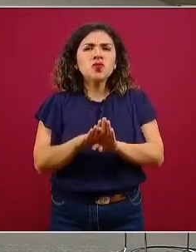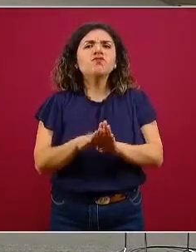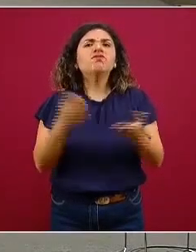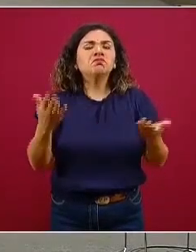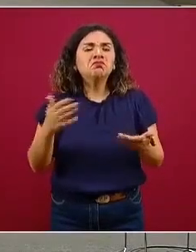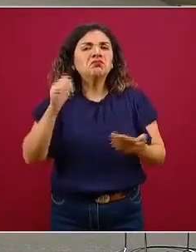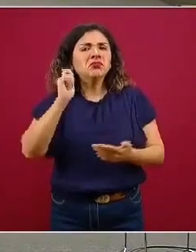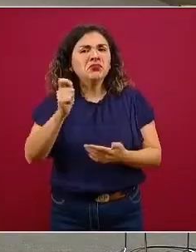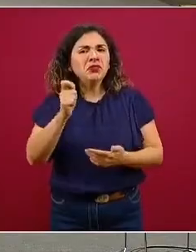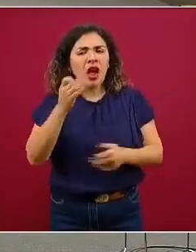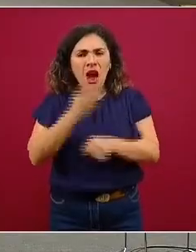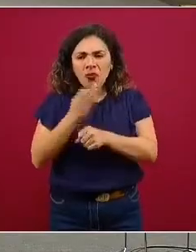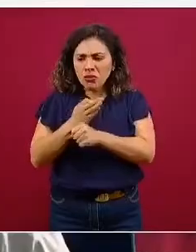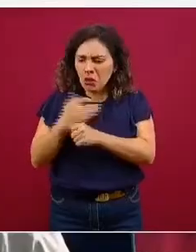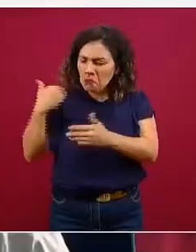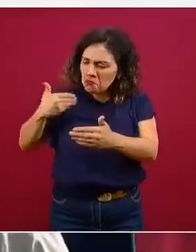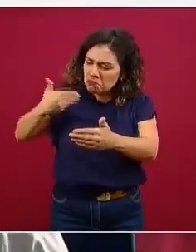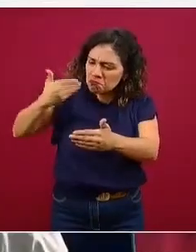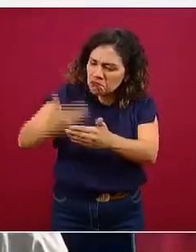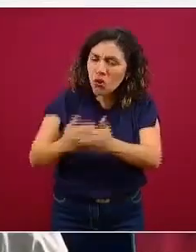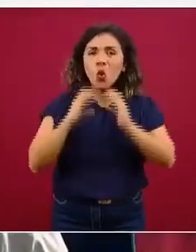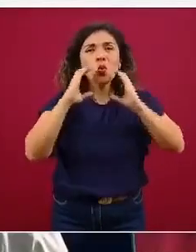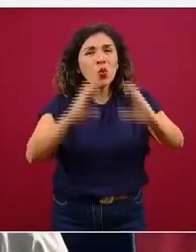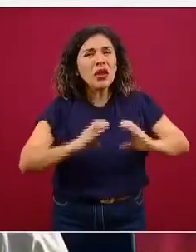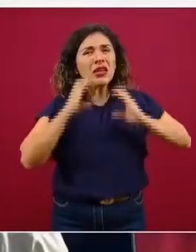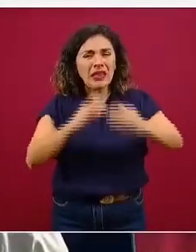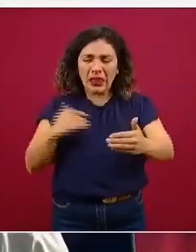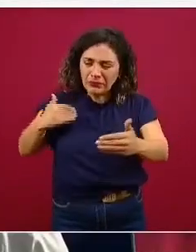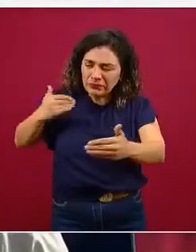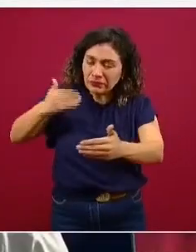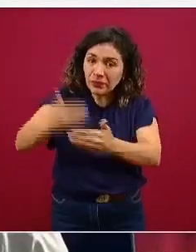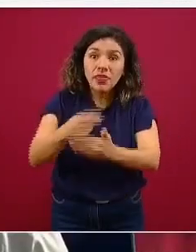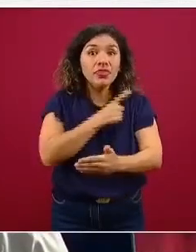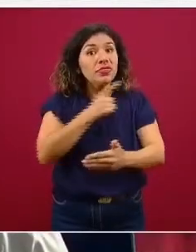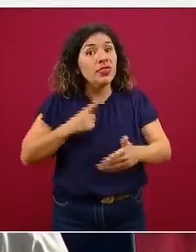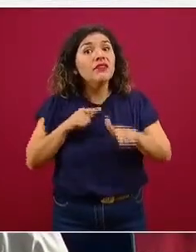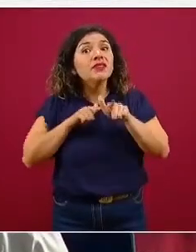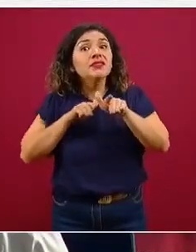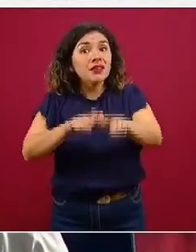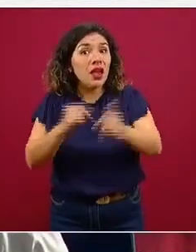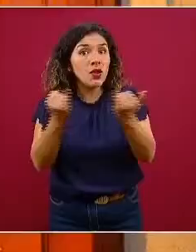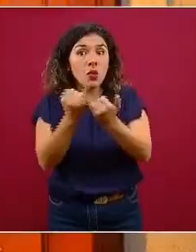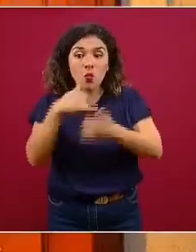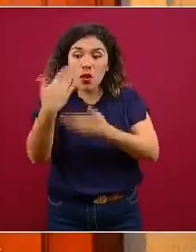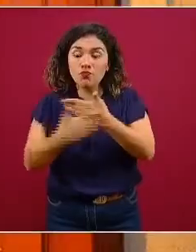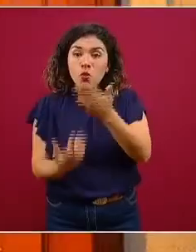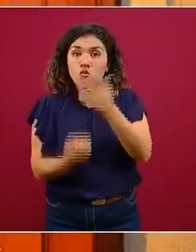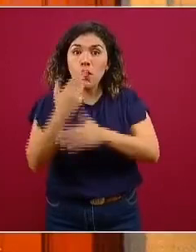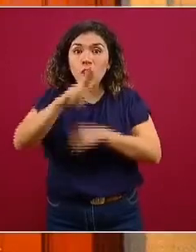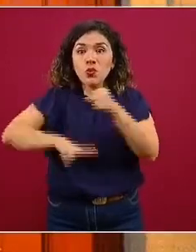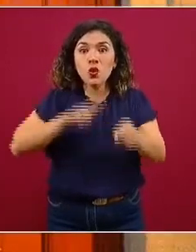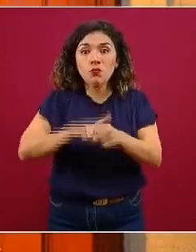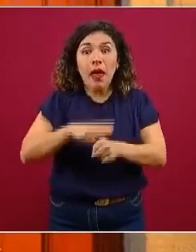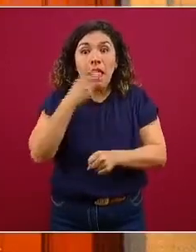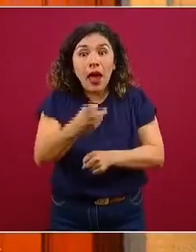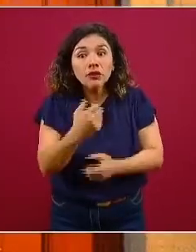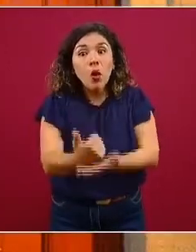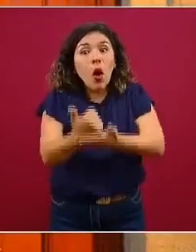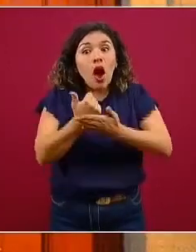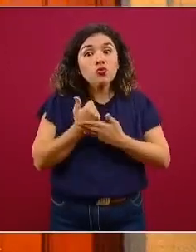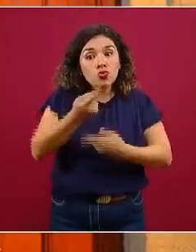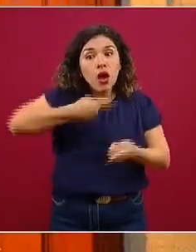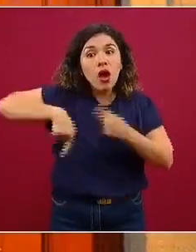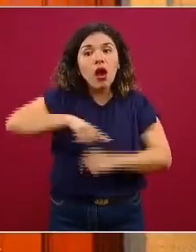medidas de prevención, estas deben de continuar también en la nueva normalidad, pero porque también nos van a brindar a